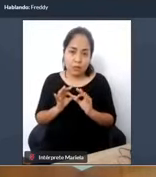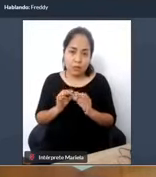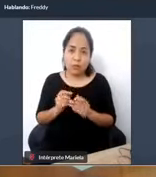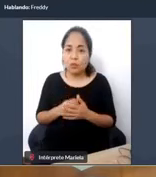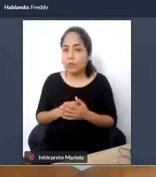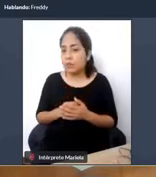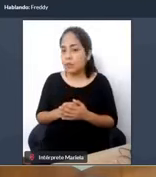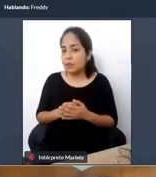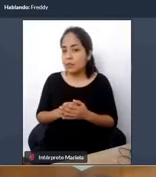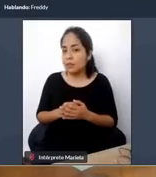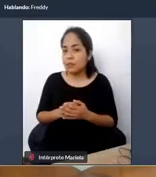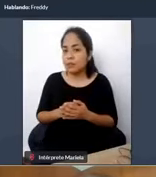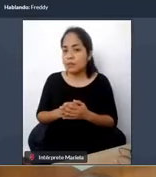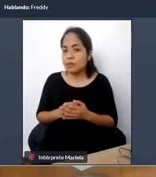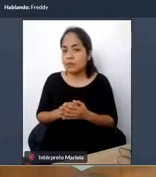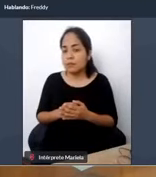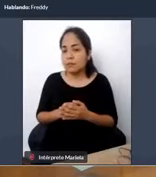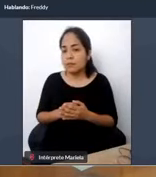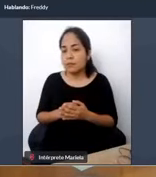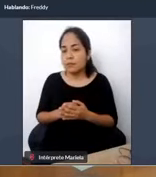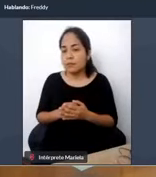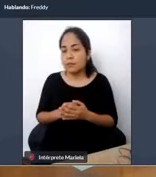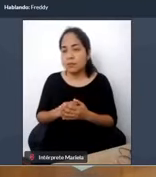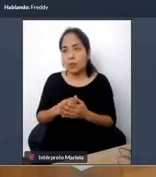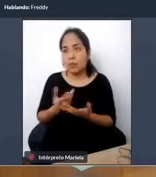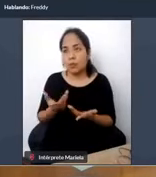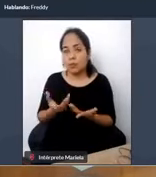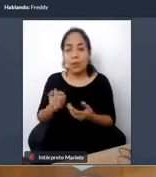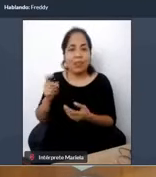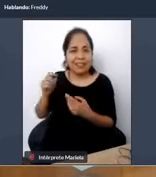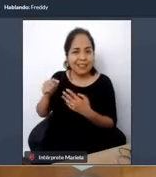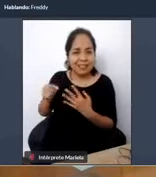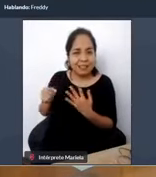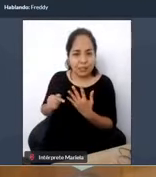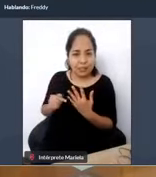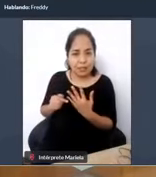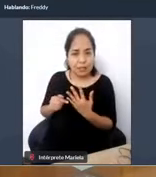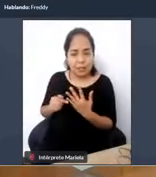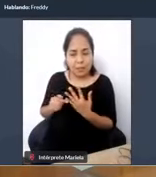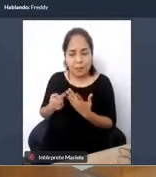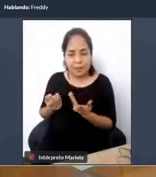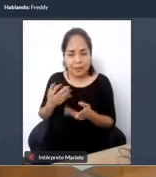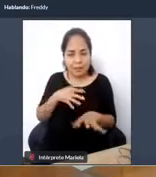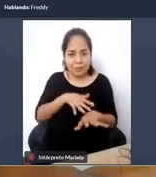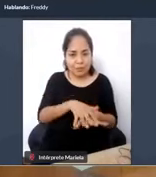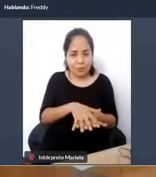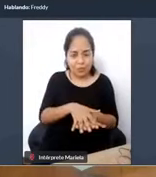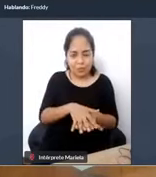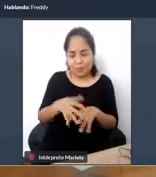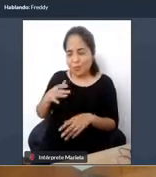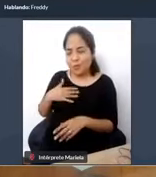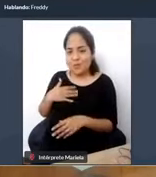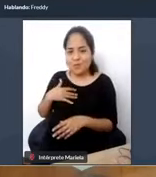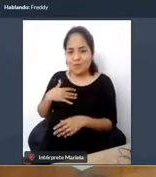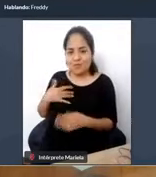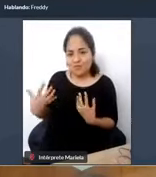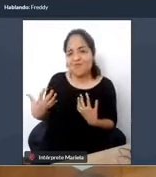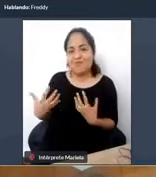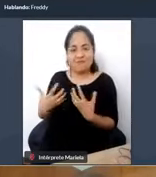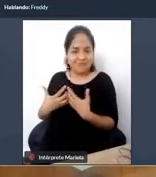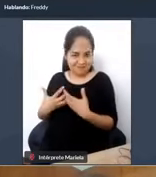poder llegar a una sociedad inclusiva que, primero que nada, la empatía, ponernos en el lugar del otro, paso ya a las cuestiones más